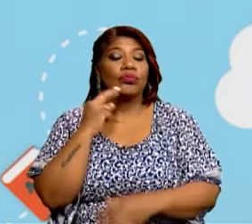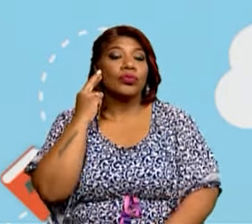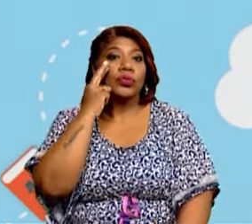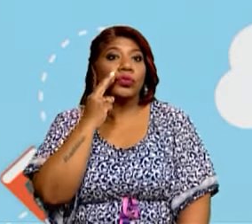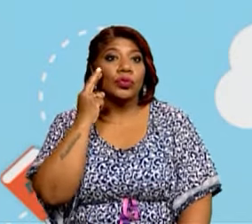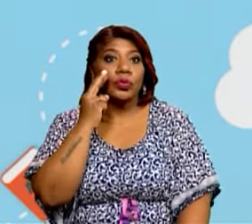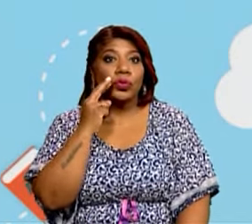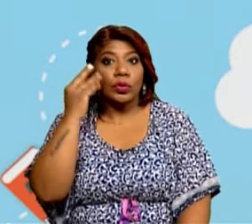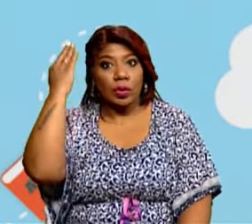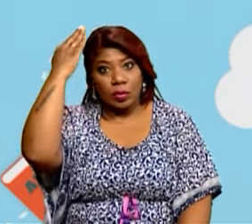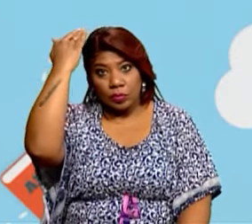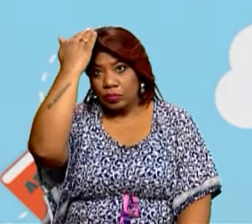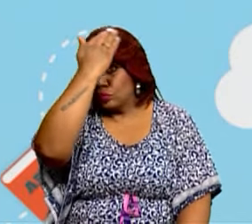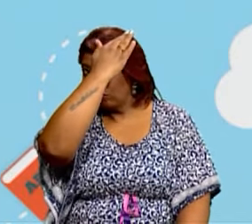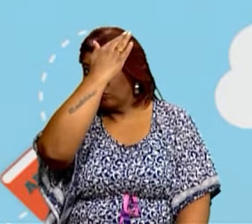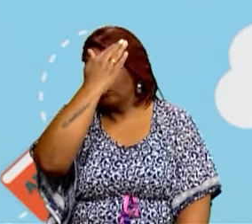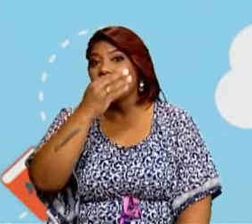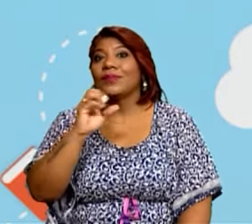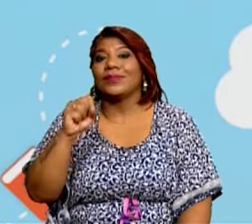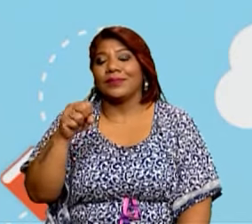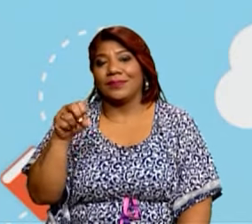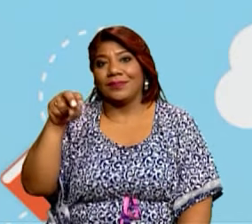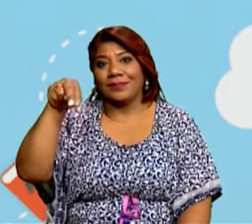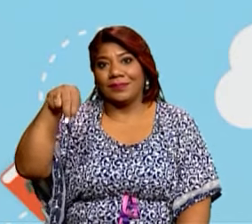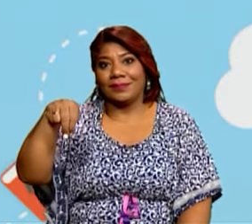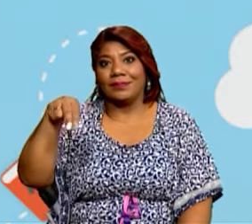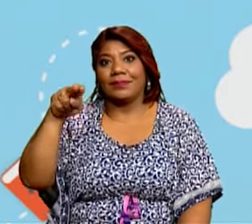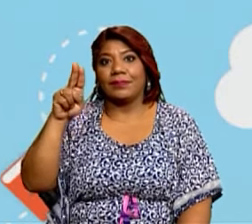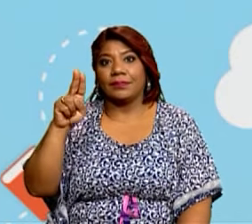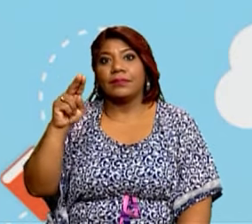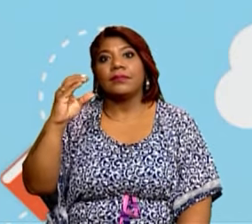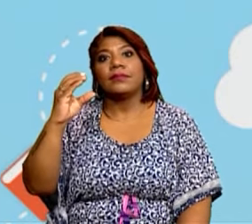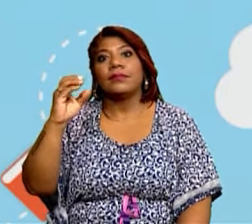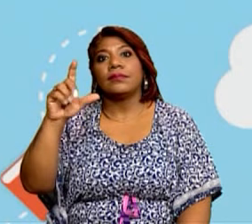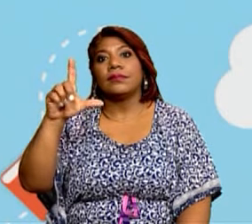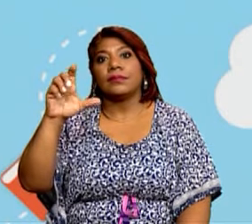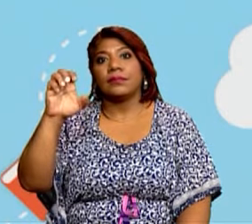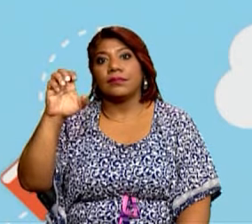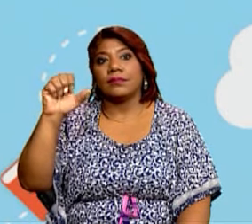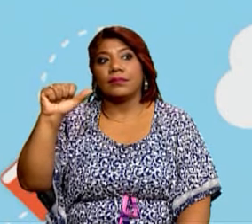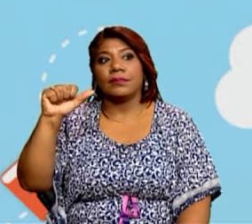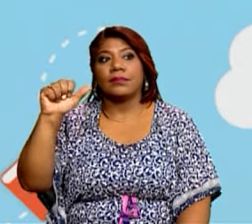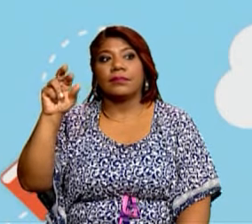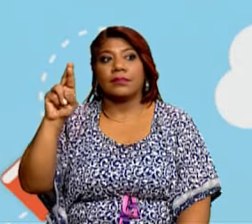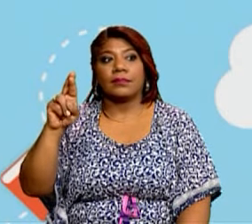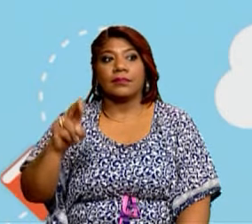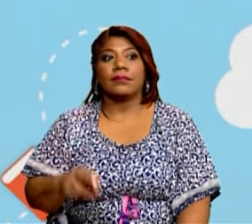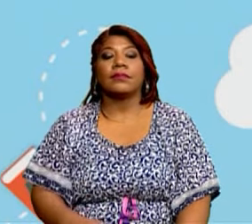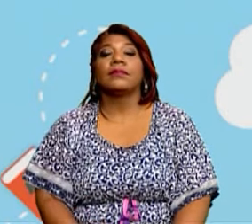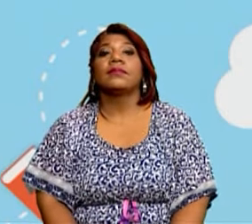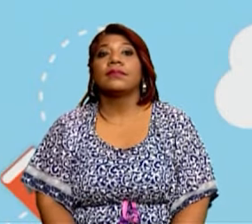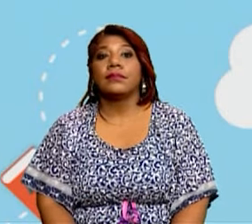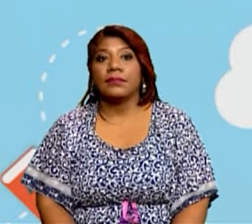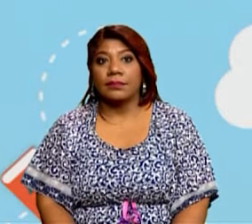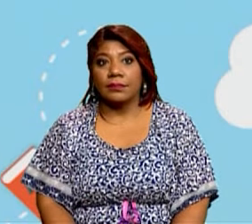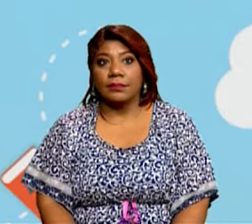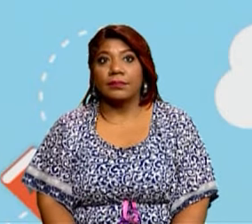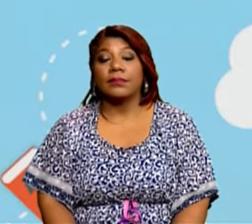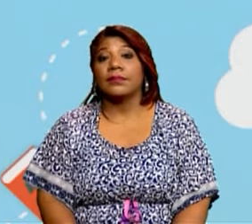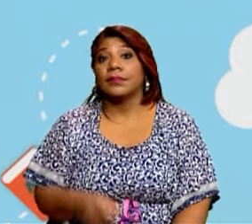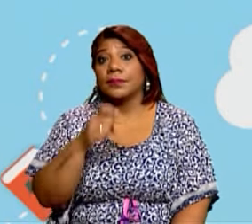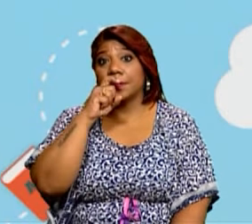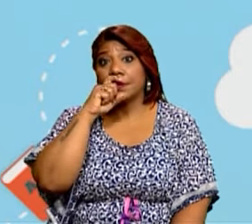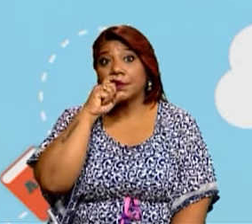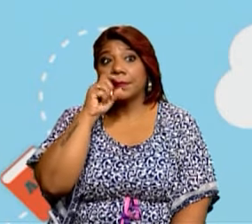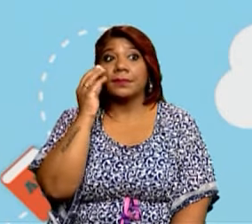familia nuclear. Muy bien, es una familia nuclear. Está formada por papá,